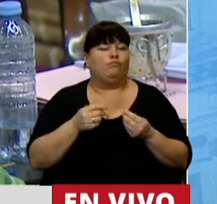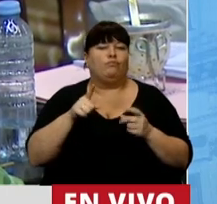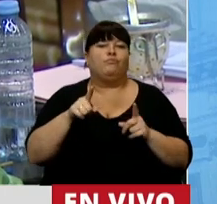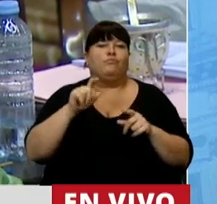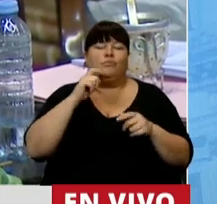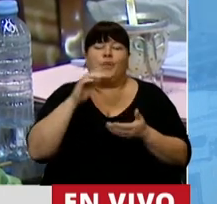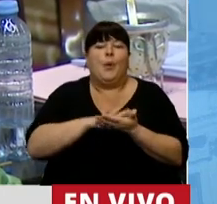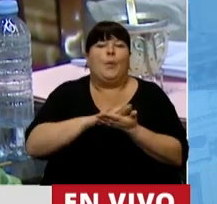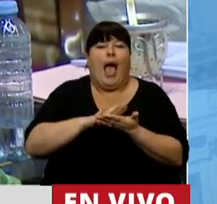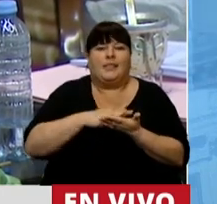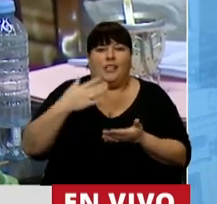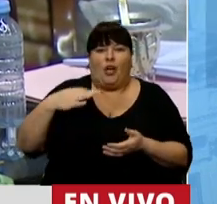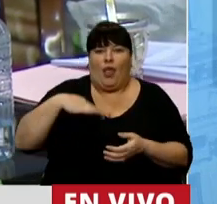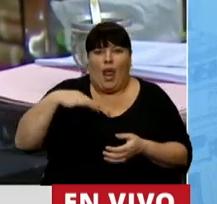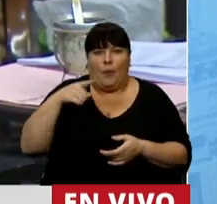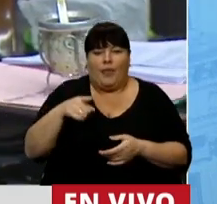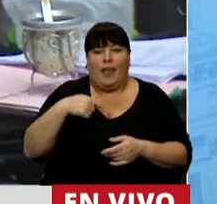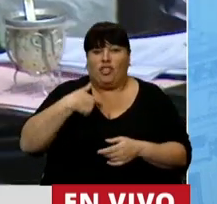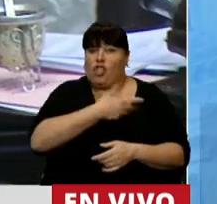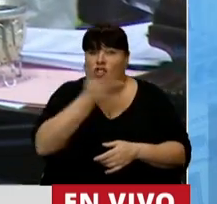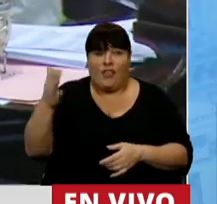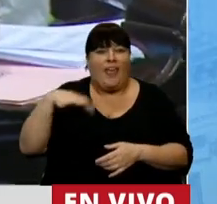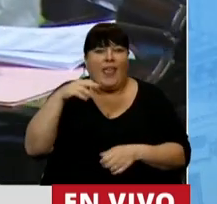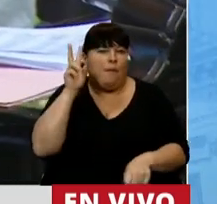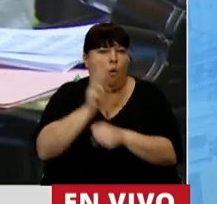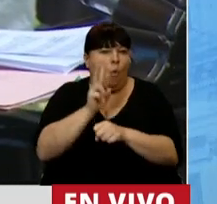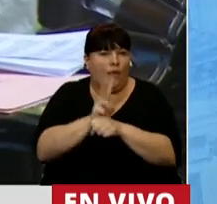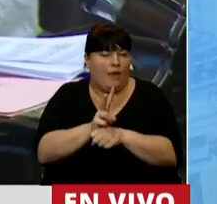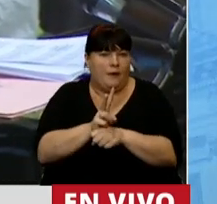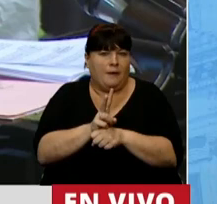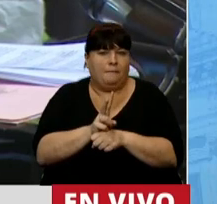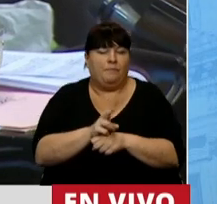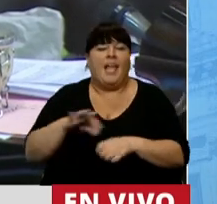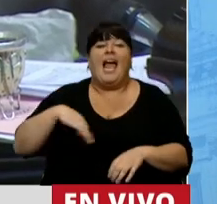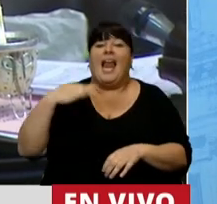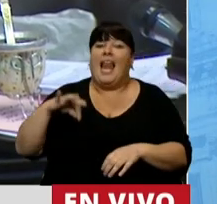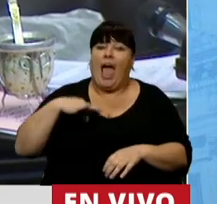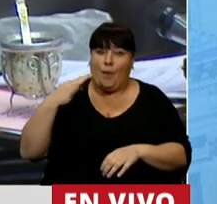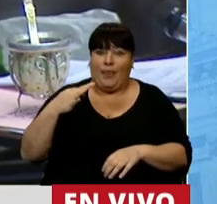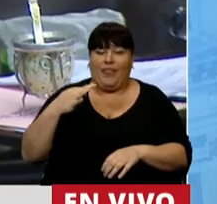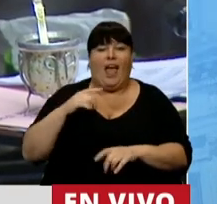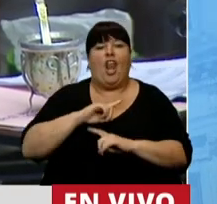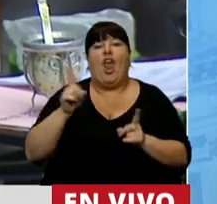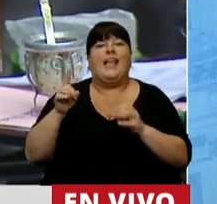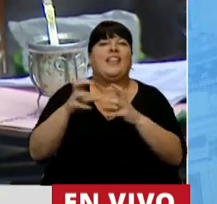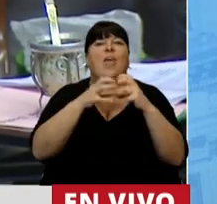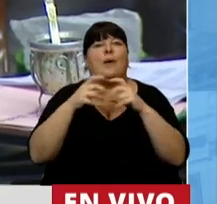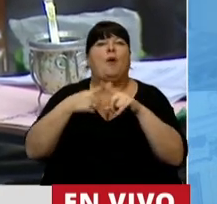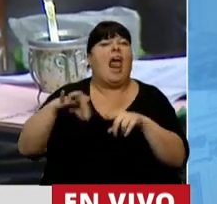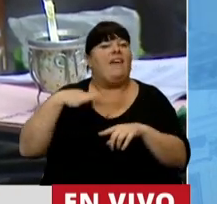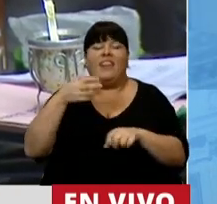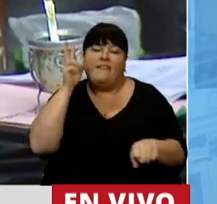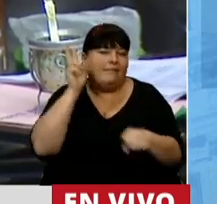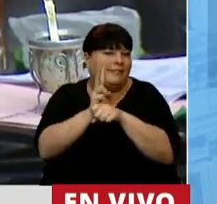de los bienes básicos que como sociedad tenemos que proteger. La vida no se debate, se